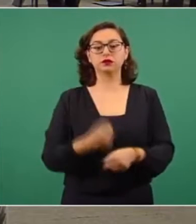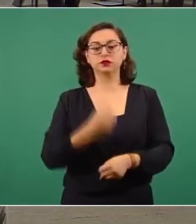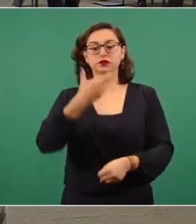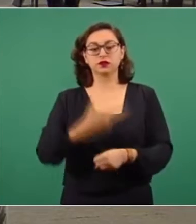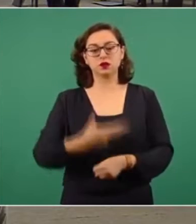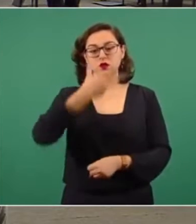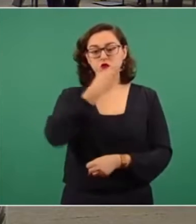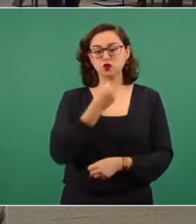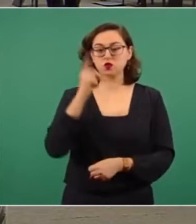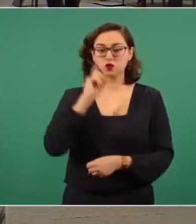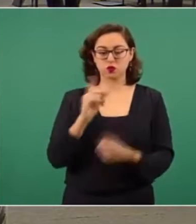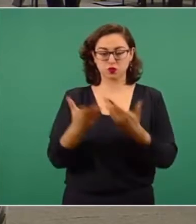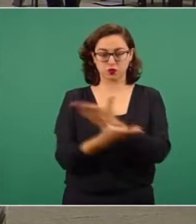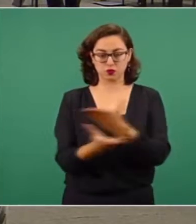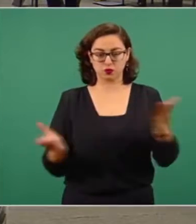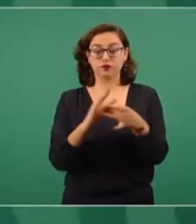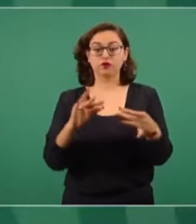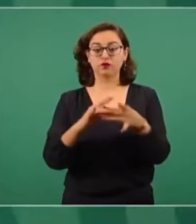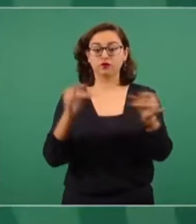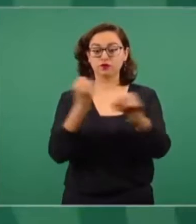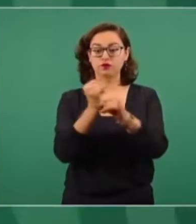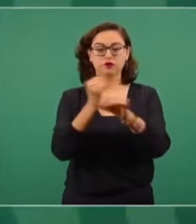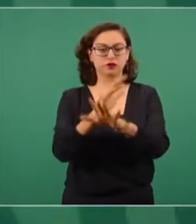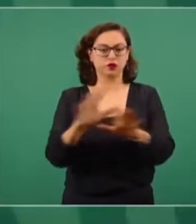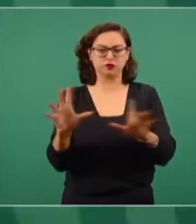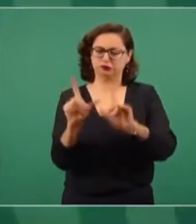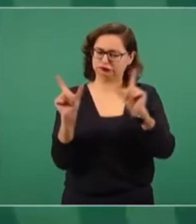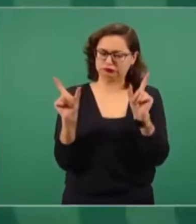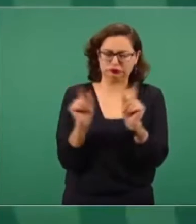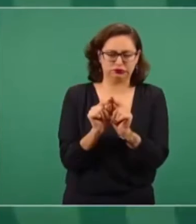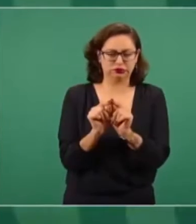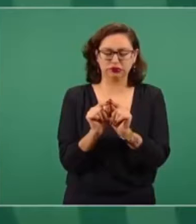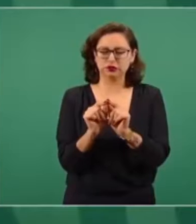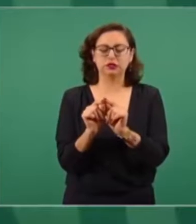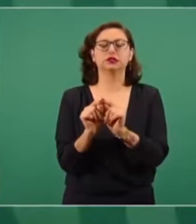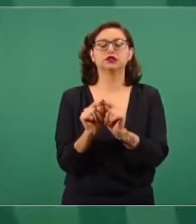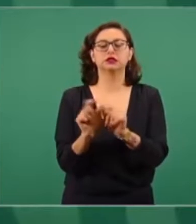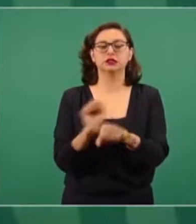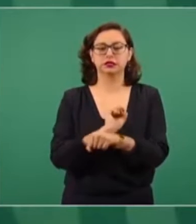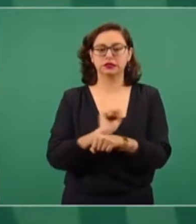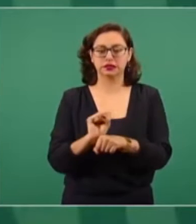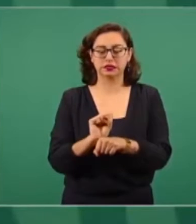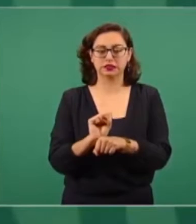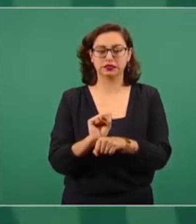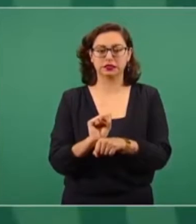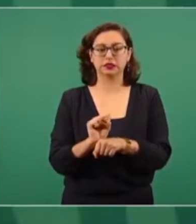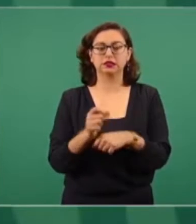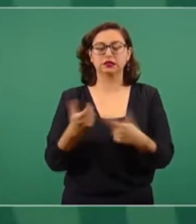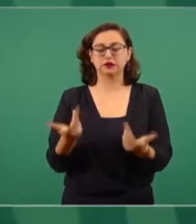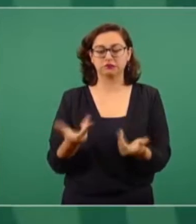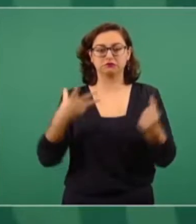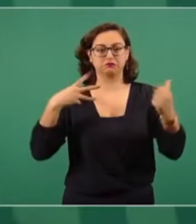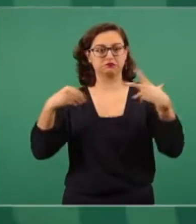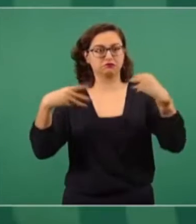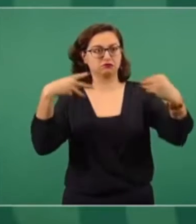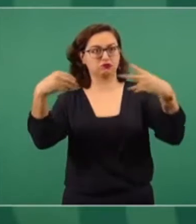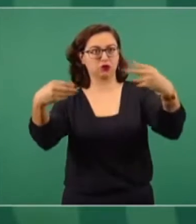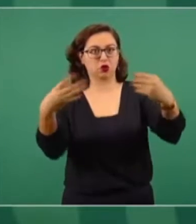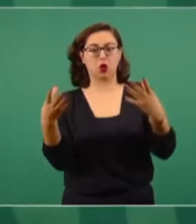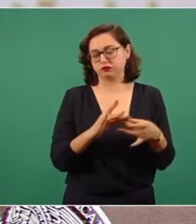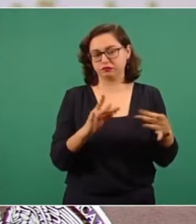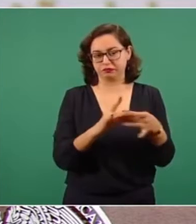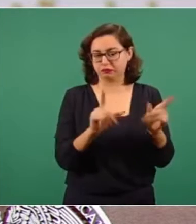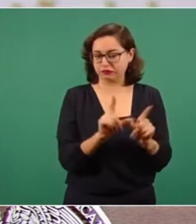Este martes, el subsecretario de Prevención y Promoción de la Salud, Hugo López-Gatell, informó que Coahuila será uno de los cinco estados de la